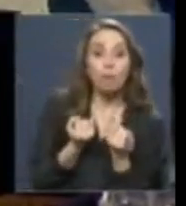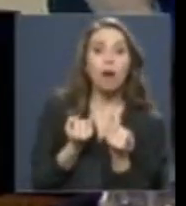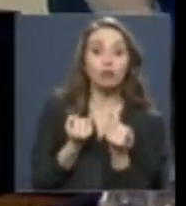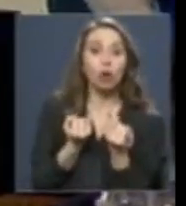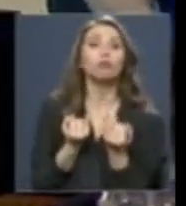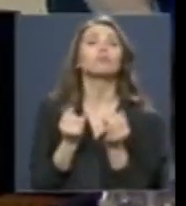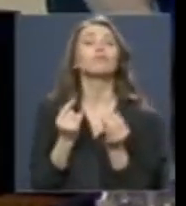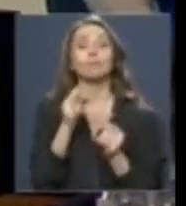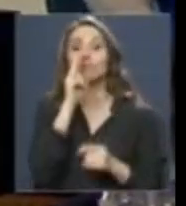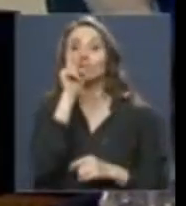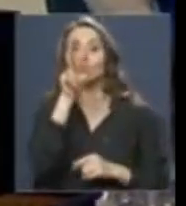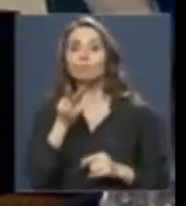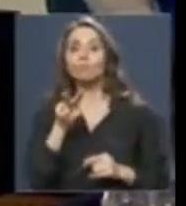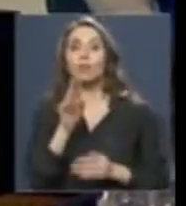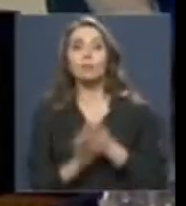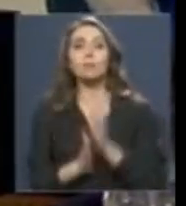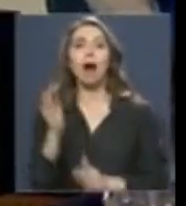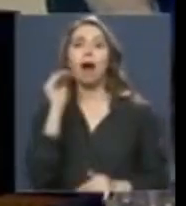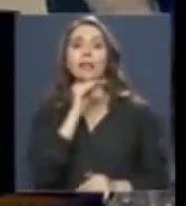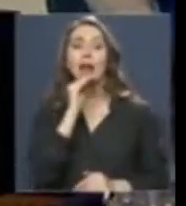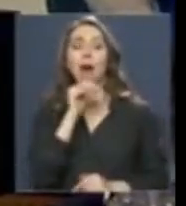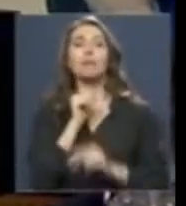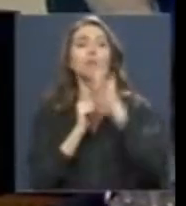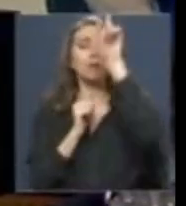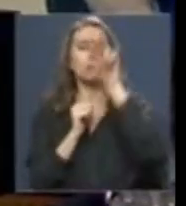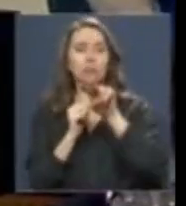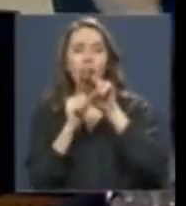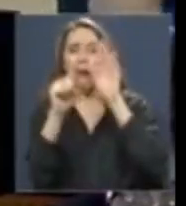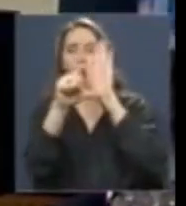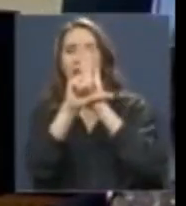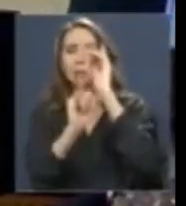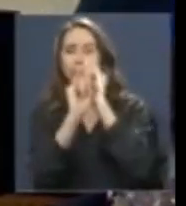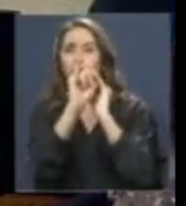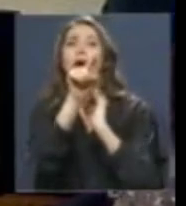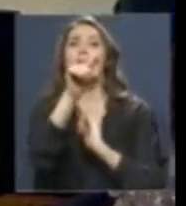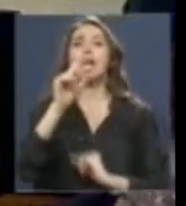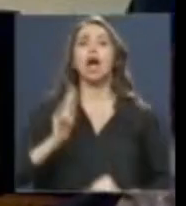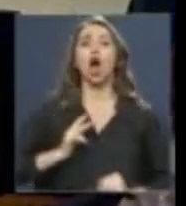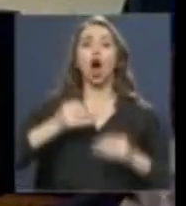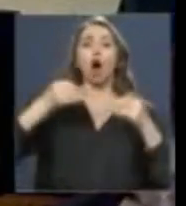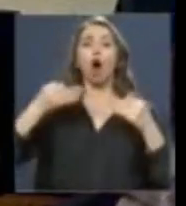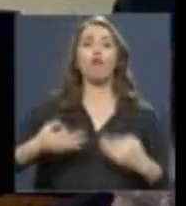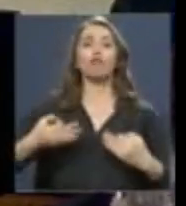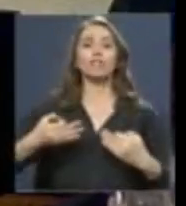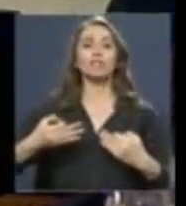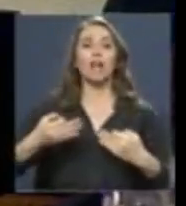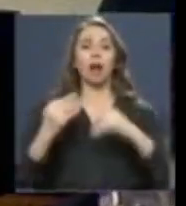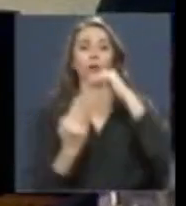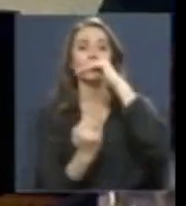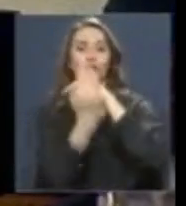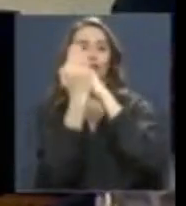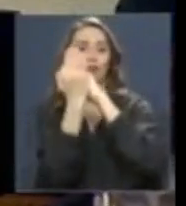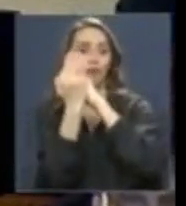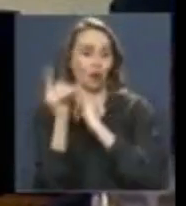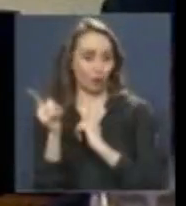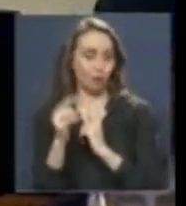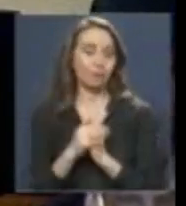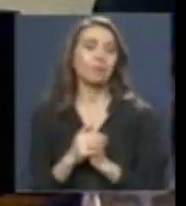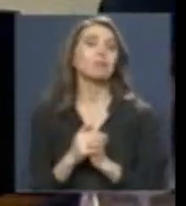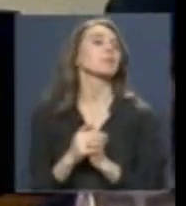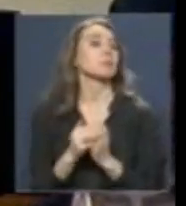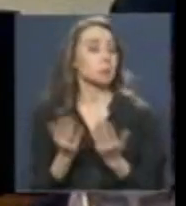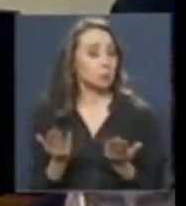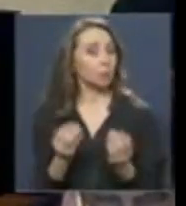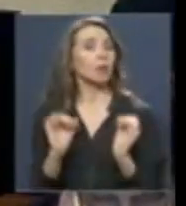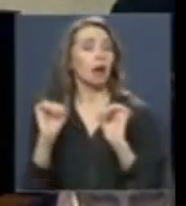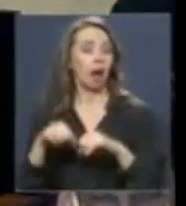mucha más celeridad y con la certeza, insisto, del carácter oficial de dicha publicación. Así que, por esas razones, vamos a